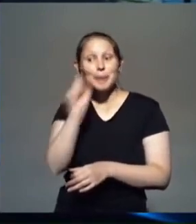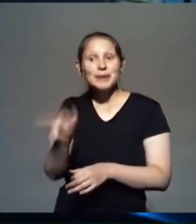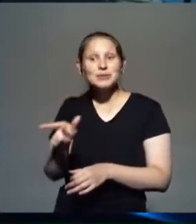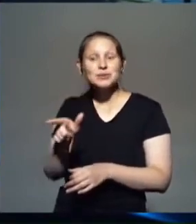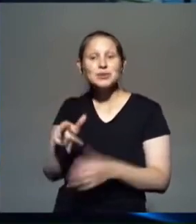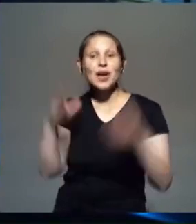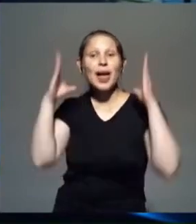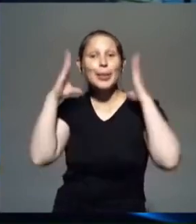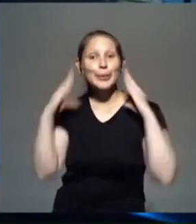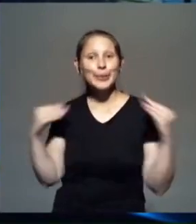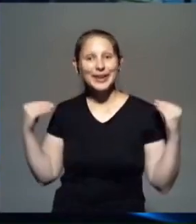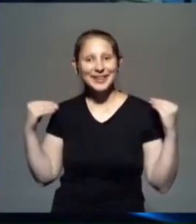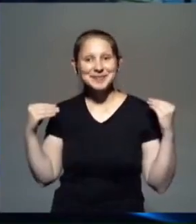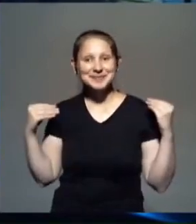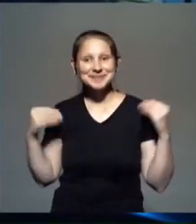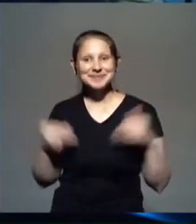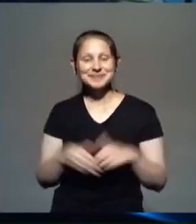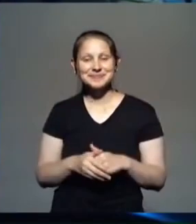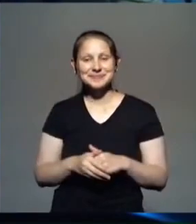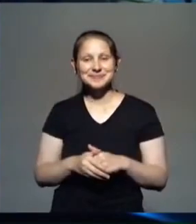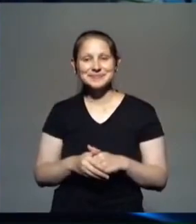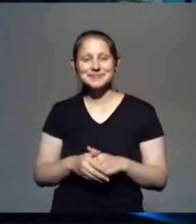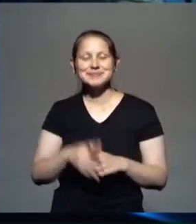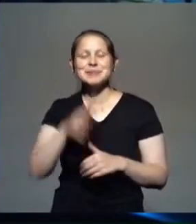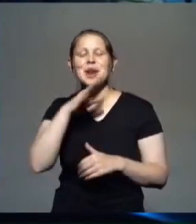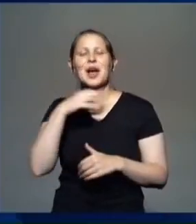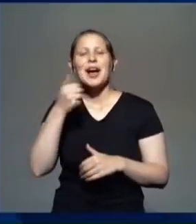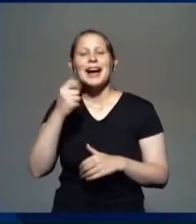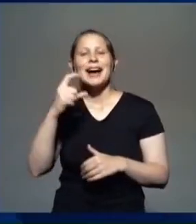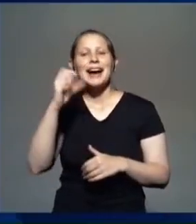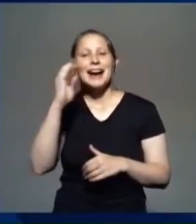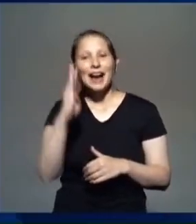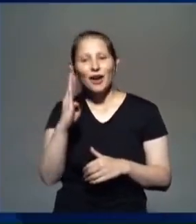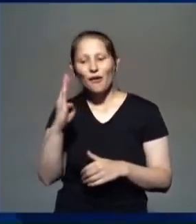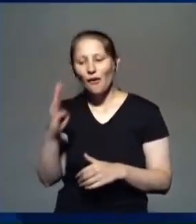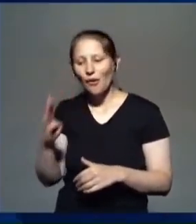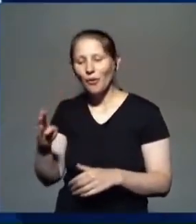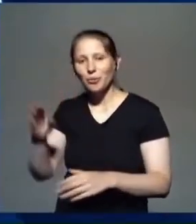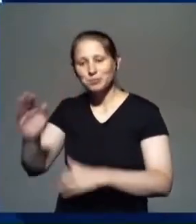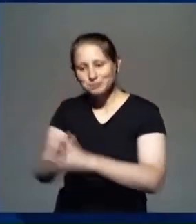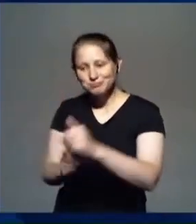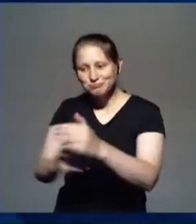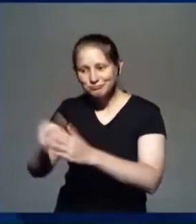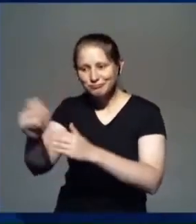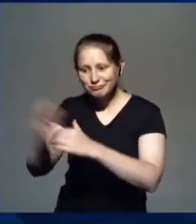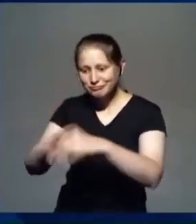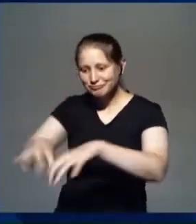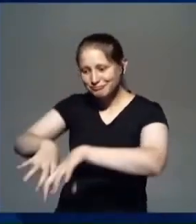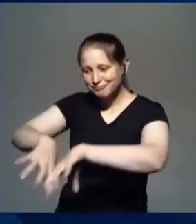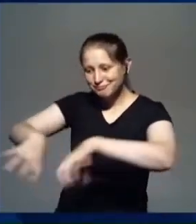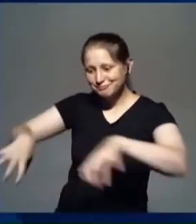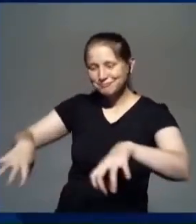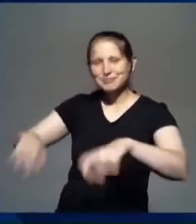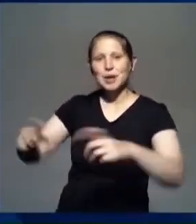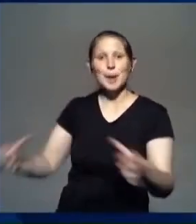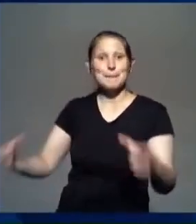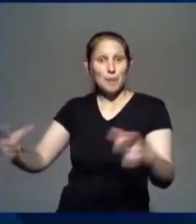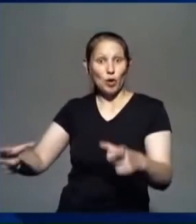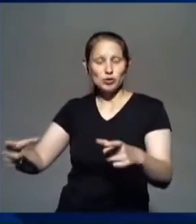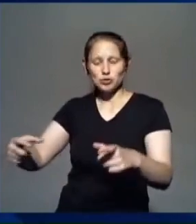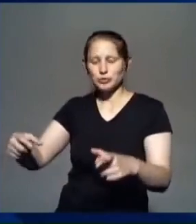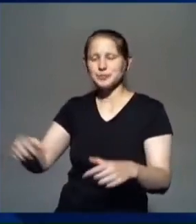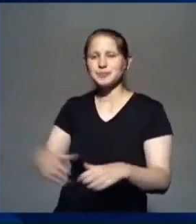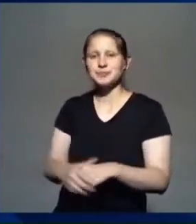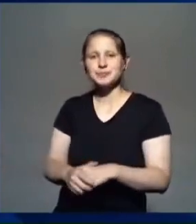Él abre ese pozo y todavía ese pozo está. Y no solamente era emblemático ese lugar, porque no